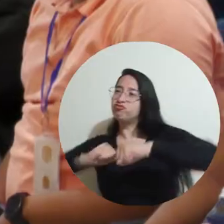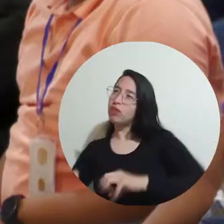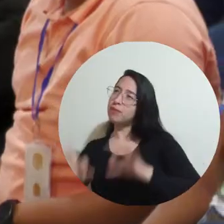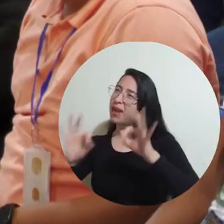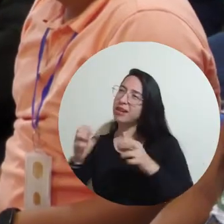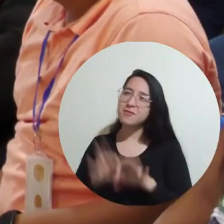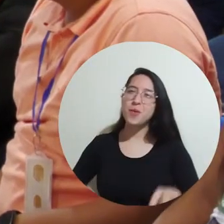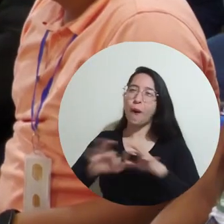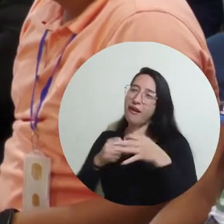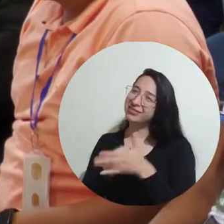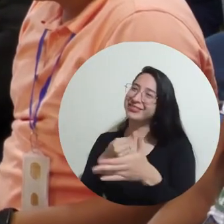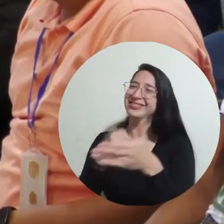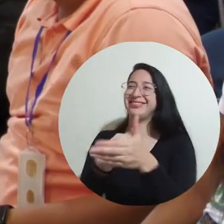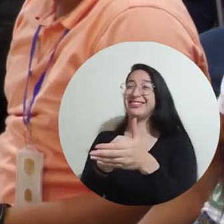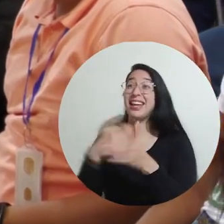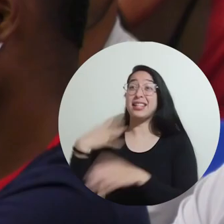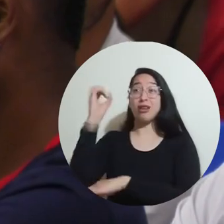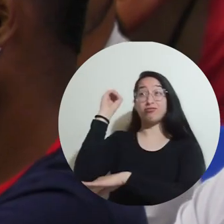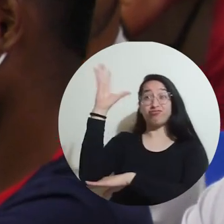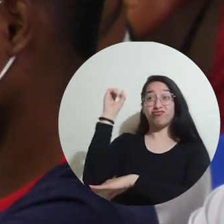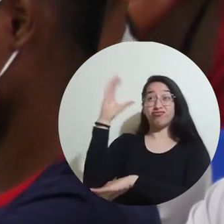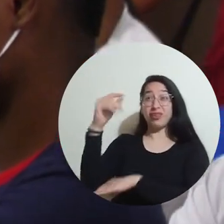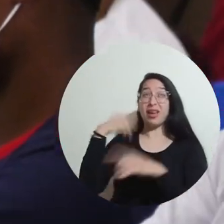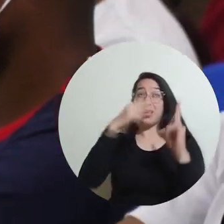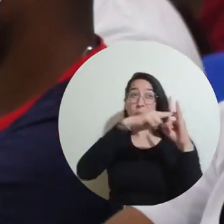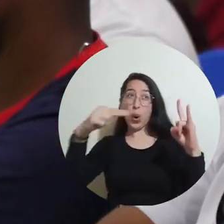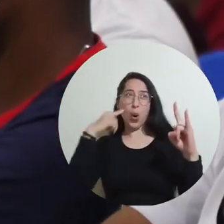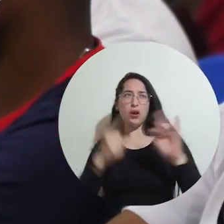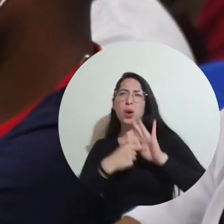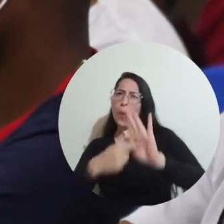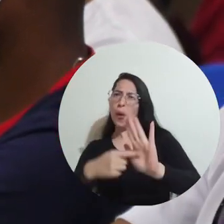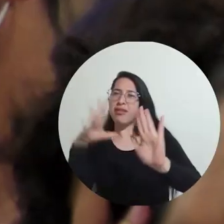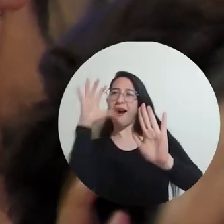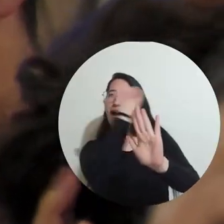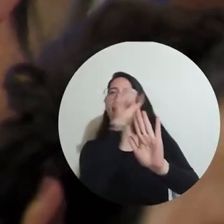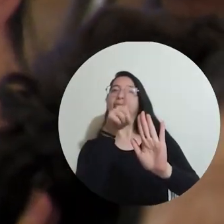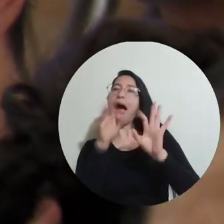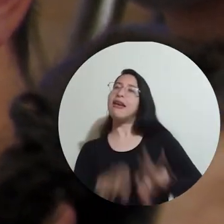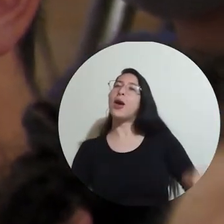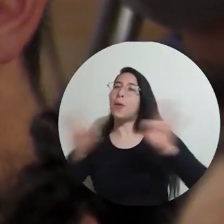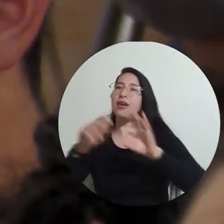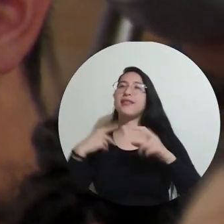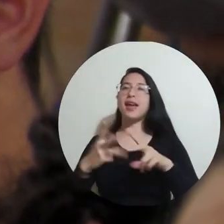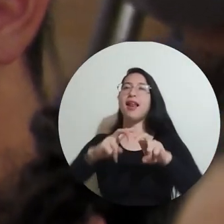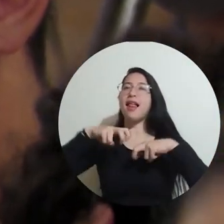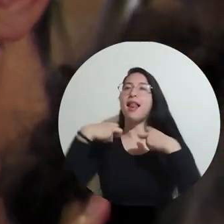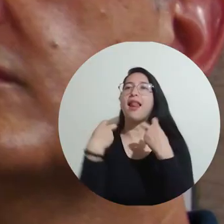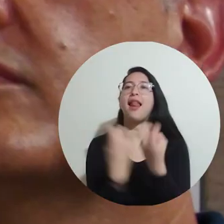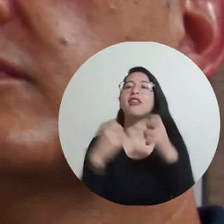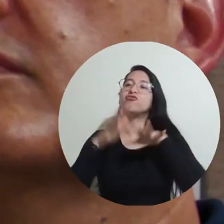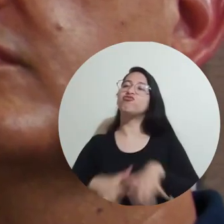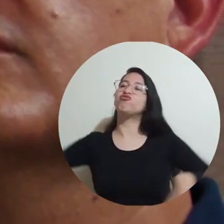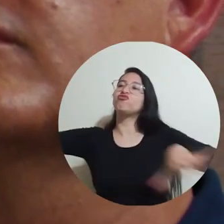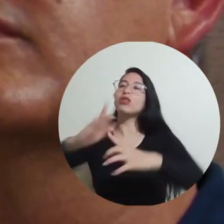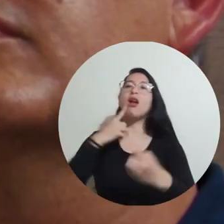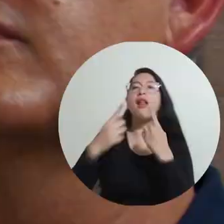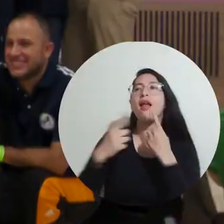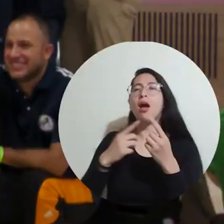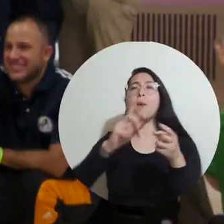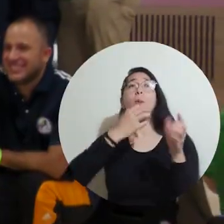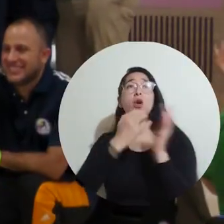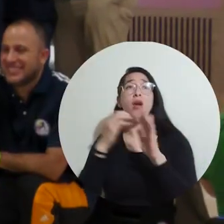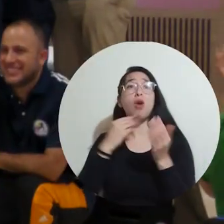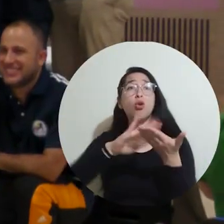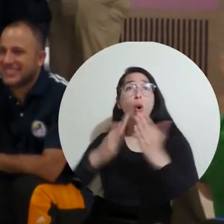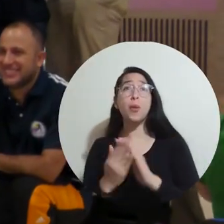juiciosos, perseverantes. Con la realización de la conferencia, Unimagdalena afianza su compromiso institucional de generar espacios de diálogo y conocimiento